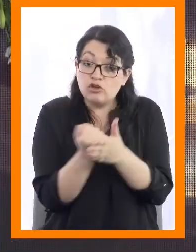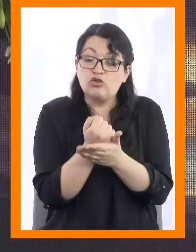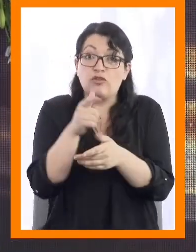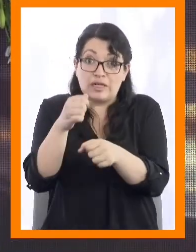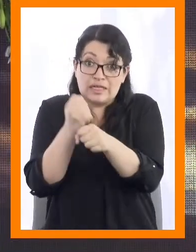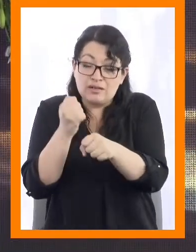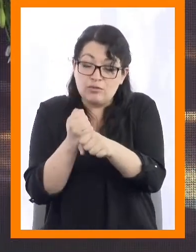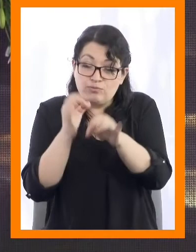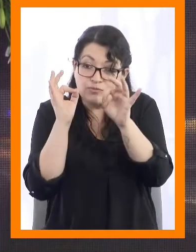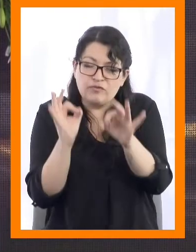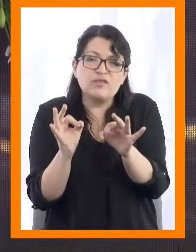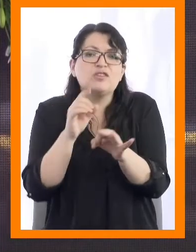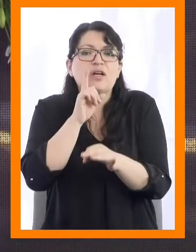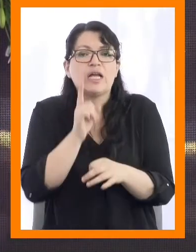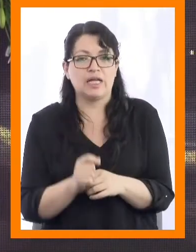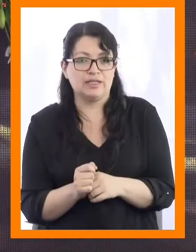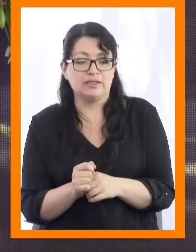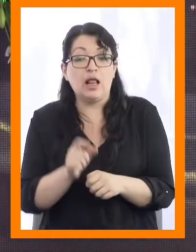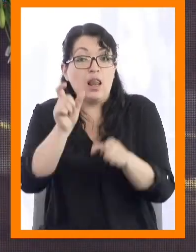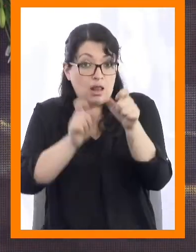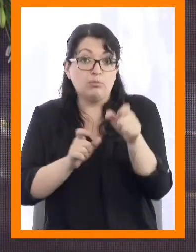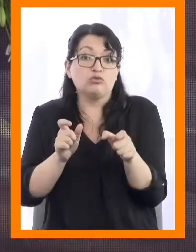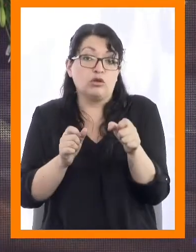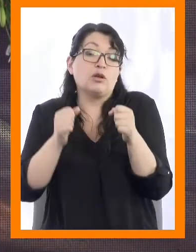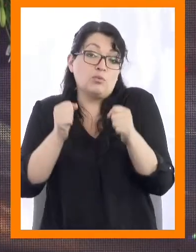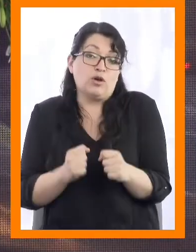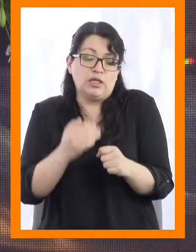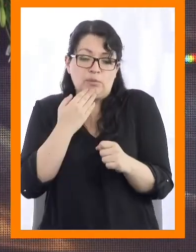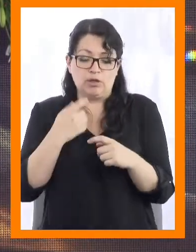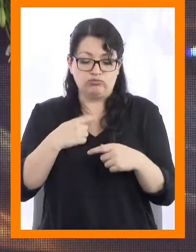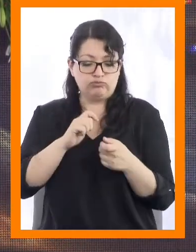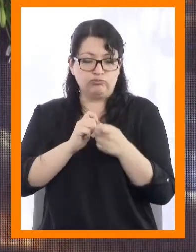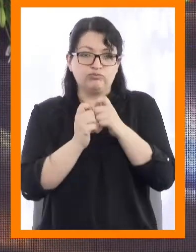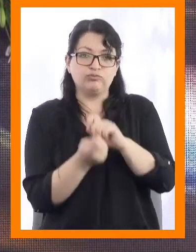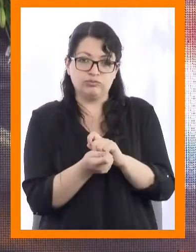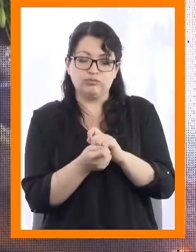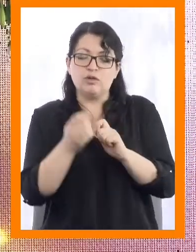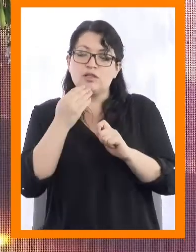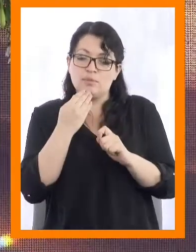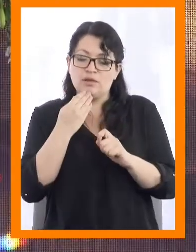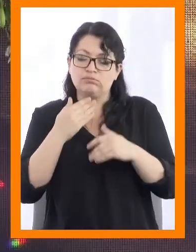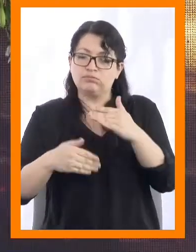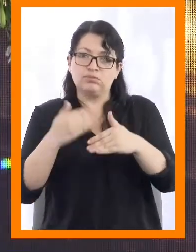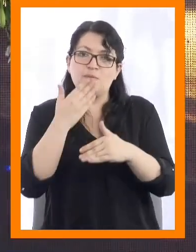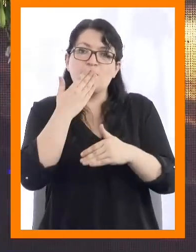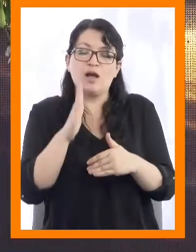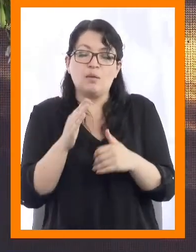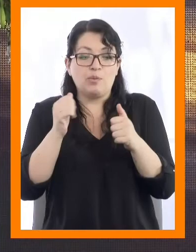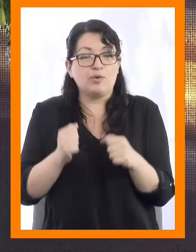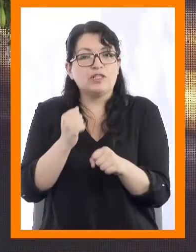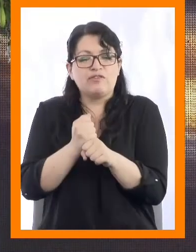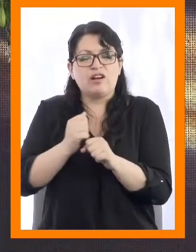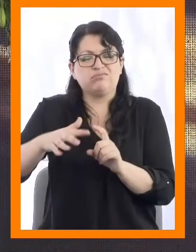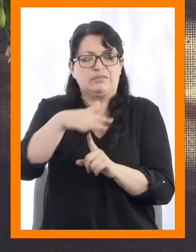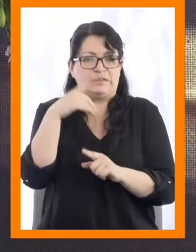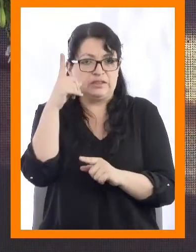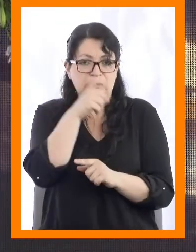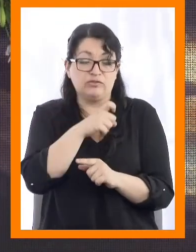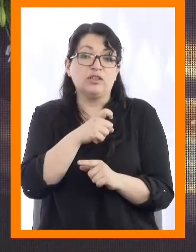laboral? Aquellos y aquellas que tengan la capacidad de adaptación y superación para trabajar bajo condiciones complejas,